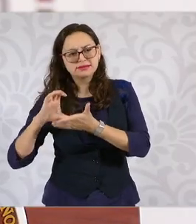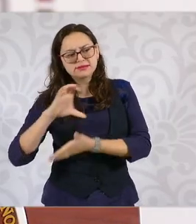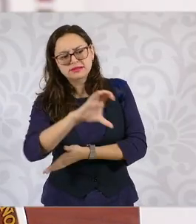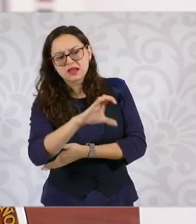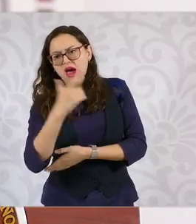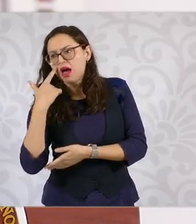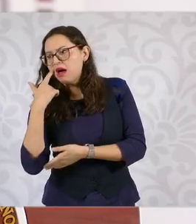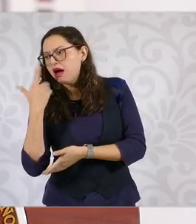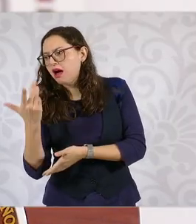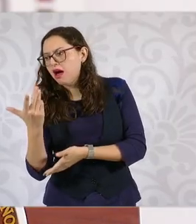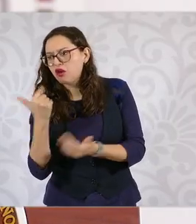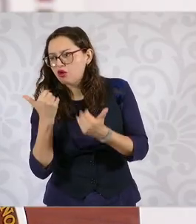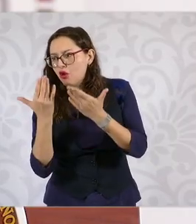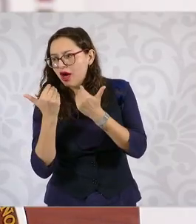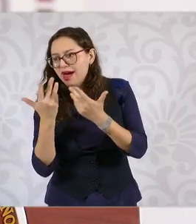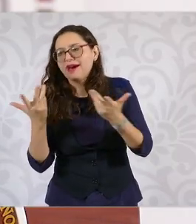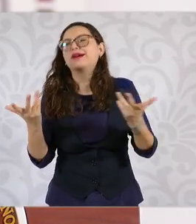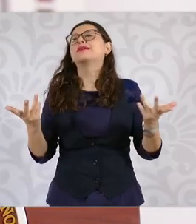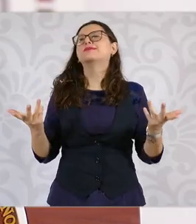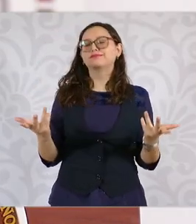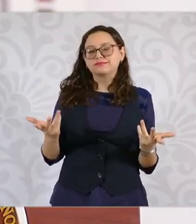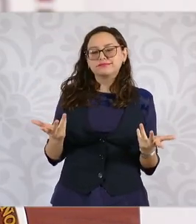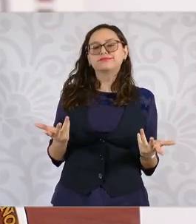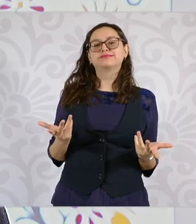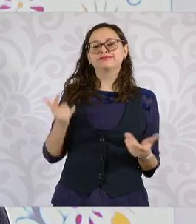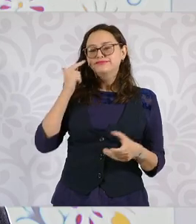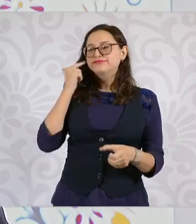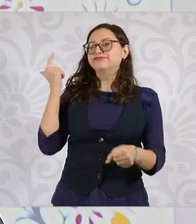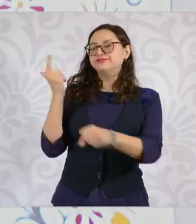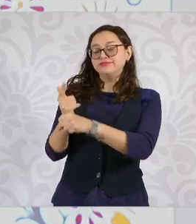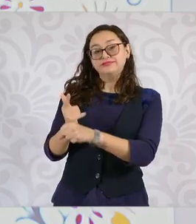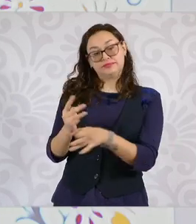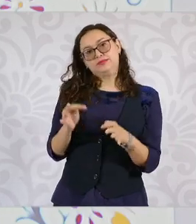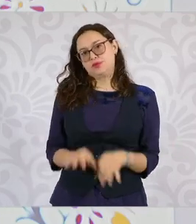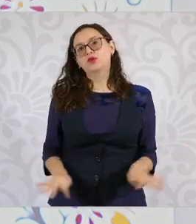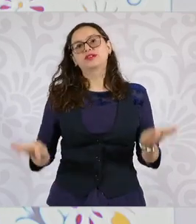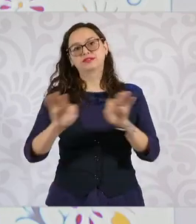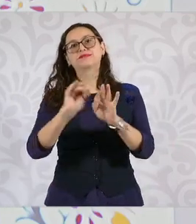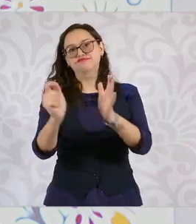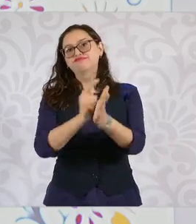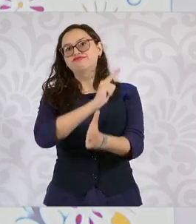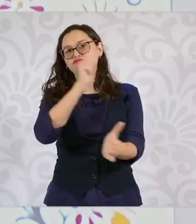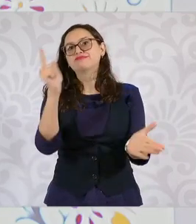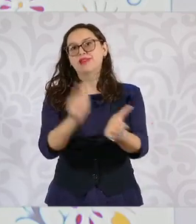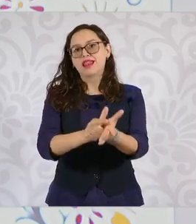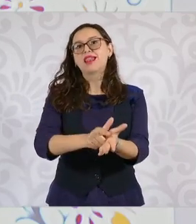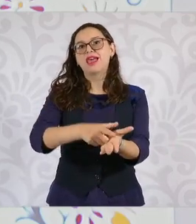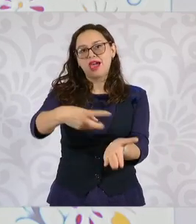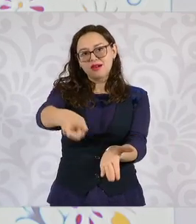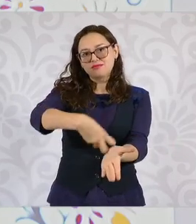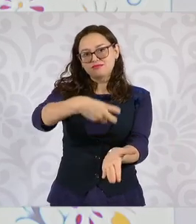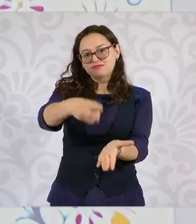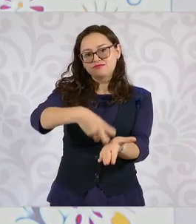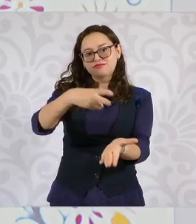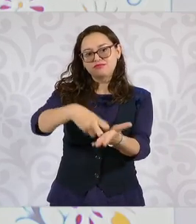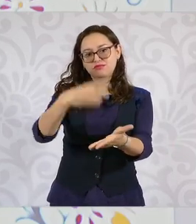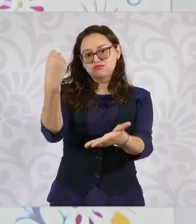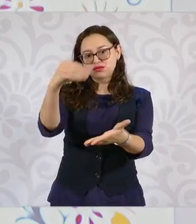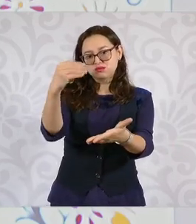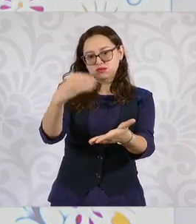y permitir que las y los trabajadores repartidores tengan derechos